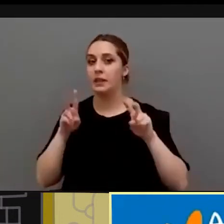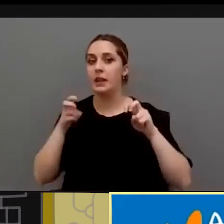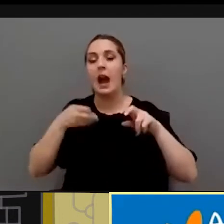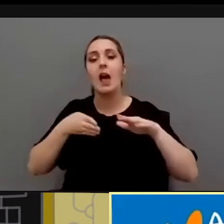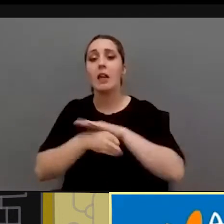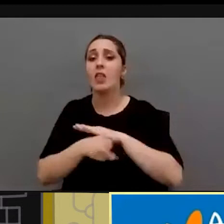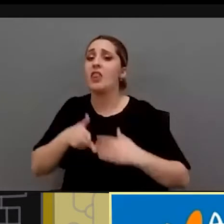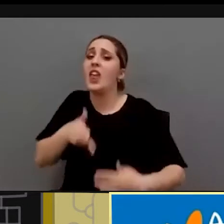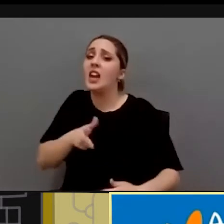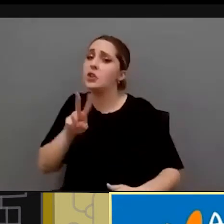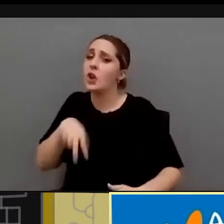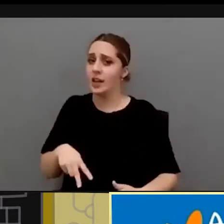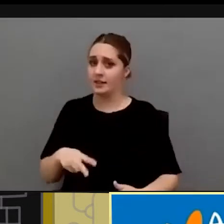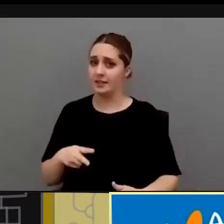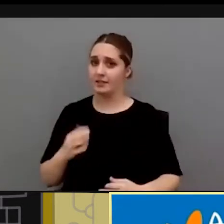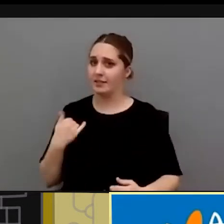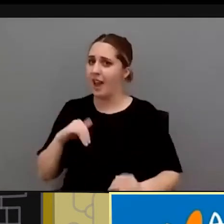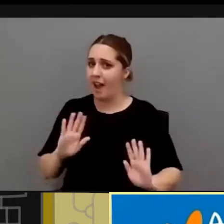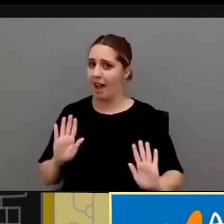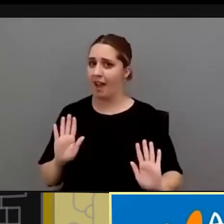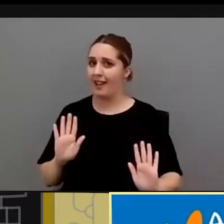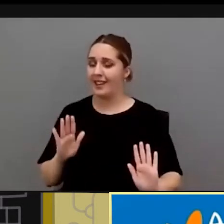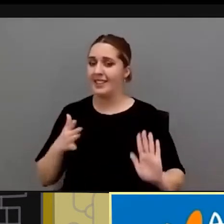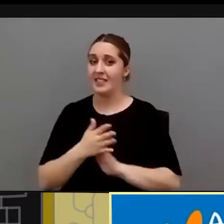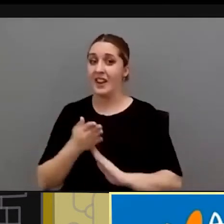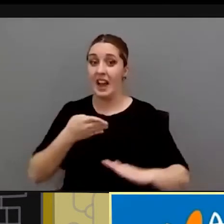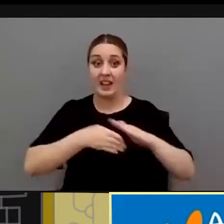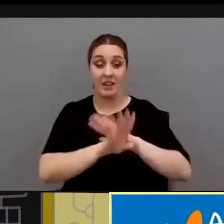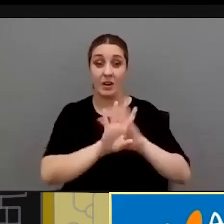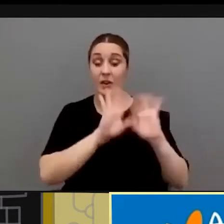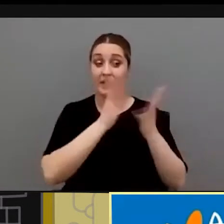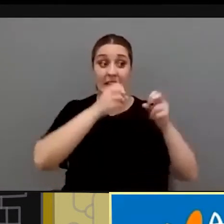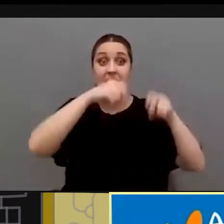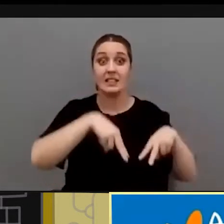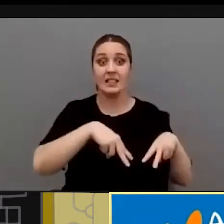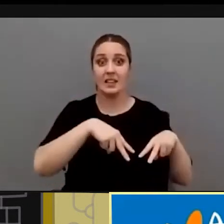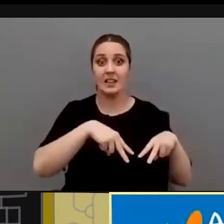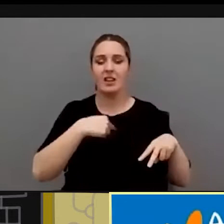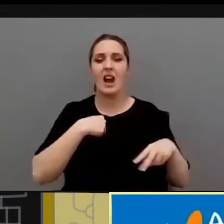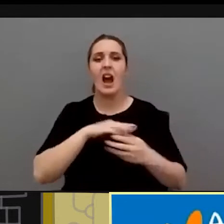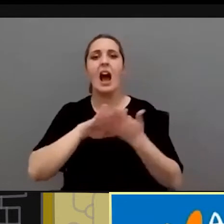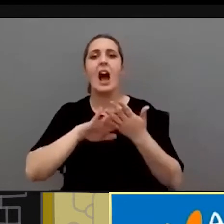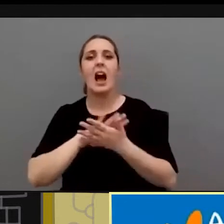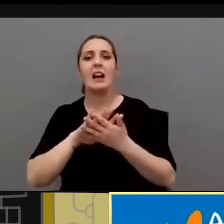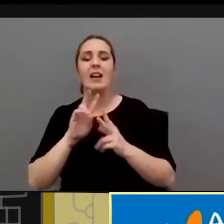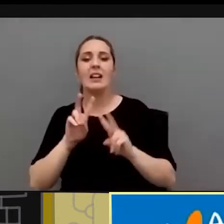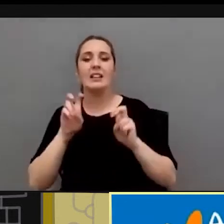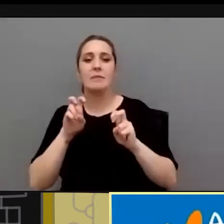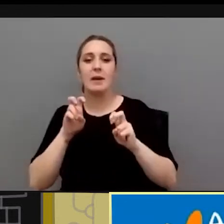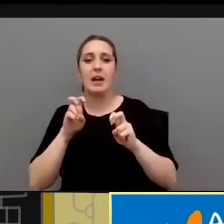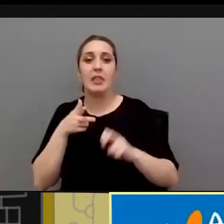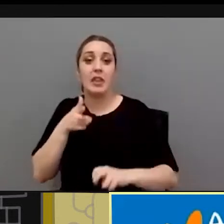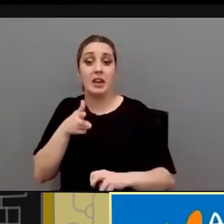derecho llave. Esto quiere decir que sin accesibilidad universal no podemos hablar verdaderamente del ejercicio de